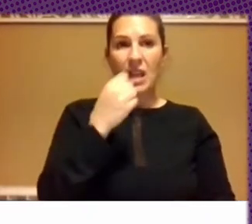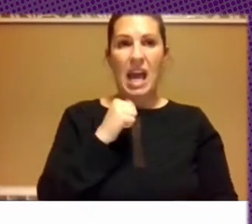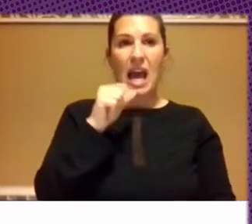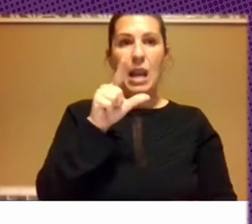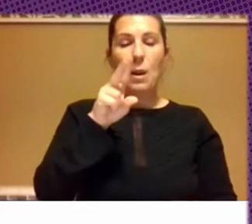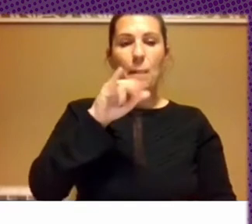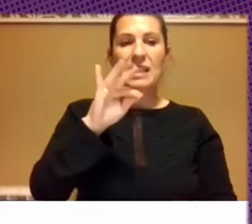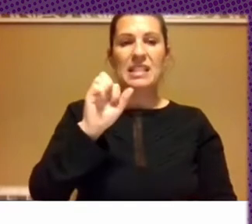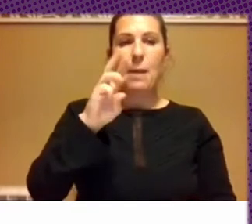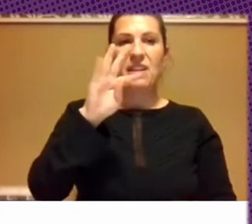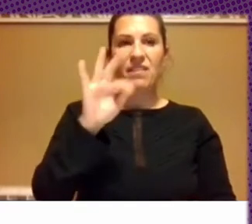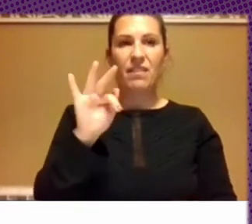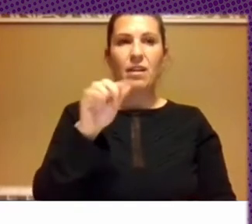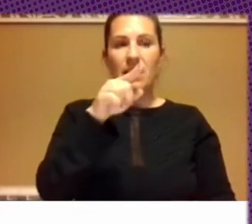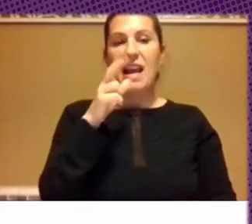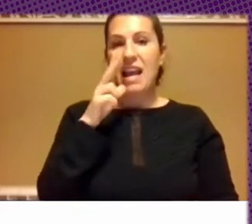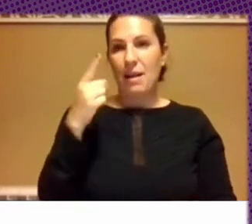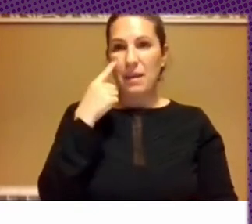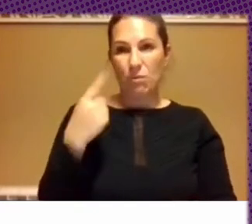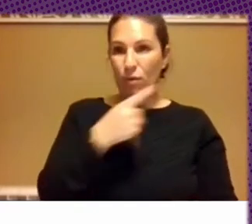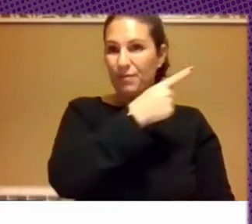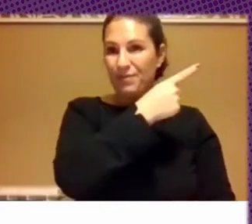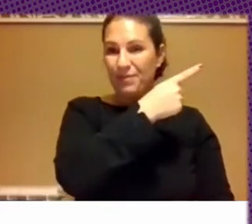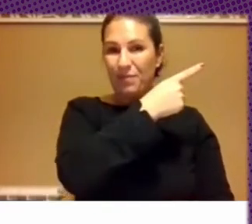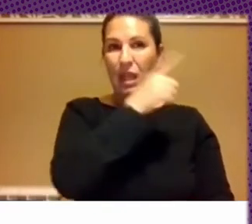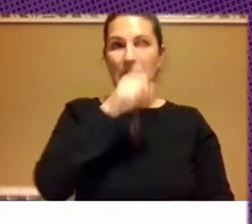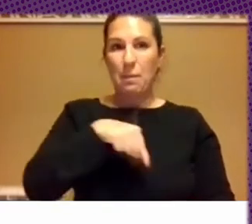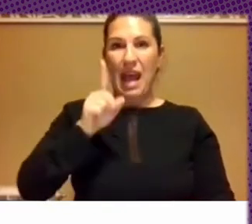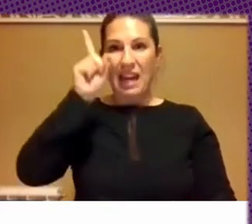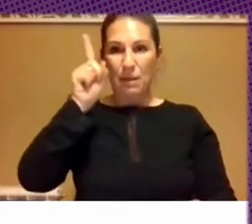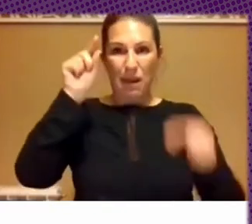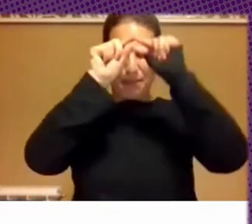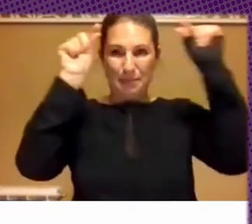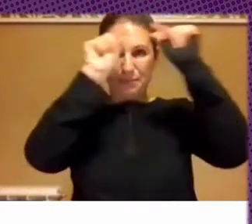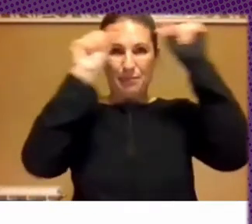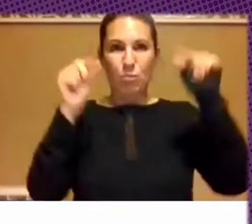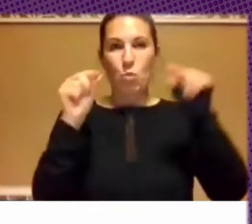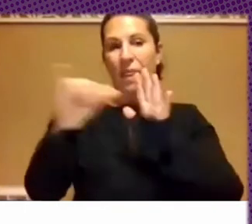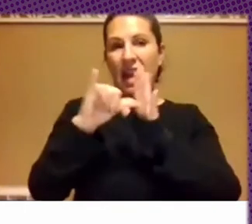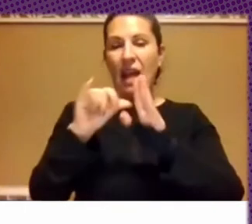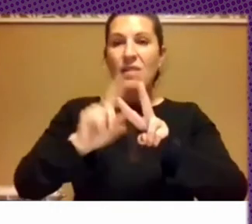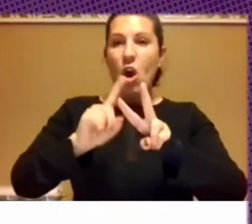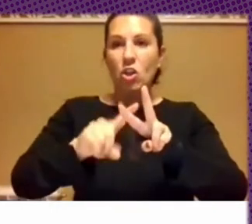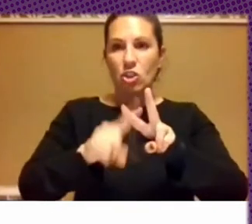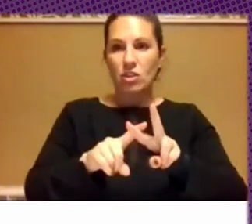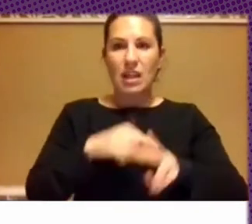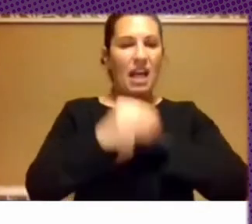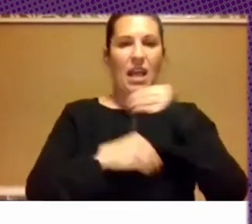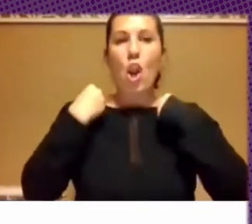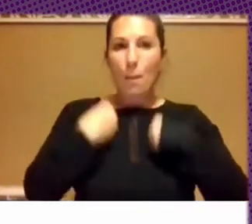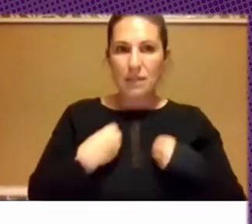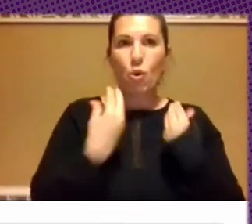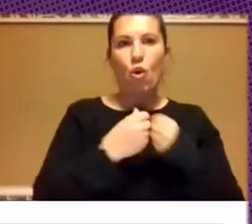EPF, Hermann Terch, que eran cuentas muy cerca de lo que es Vox en España y hacían todo lo mismo con otras